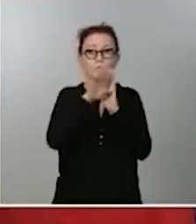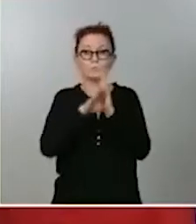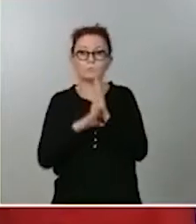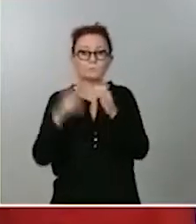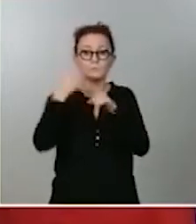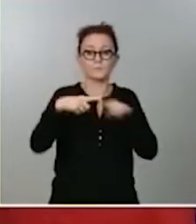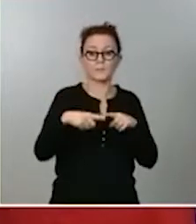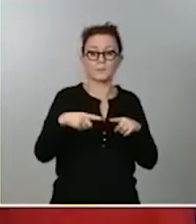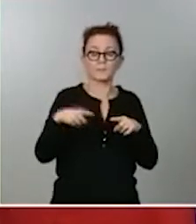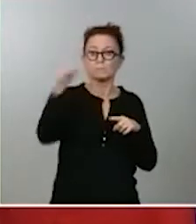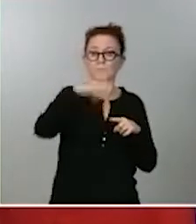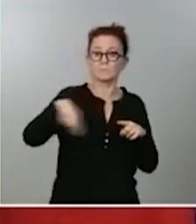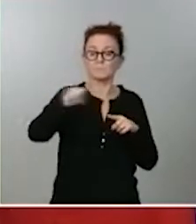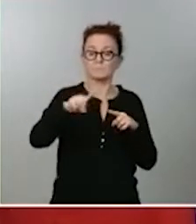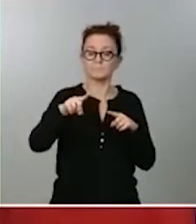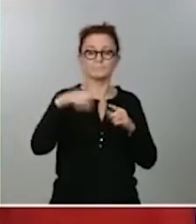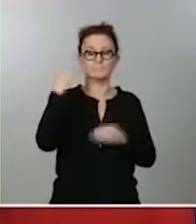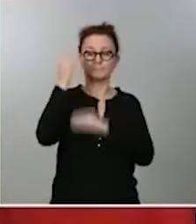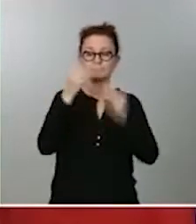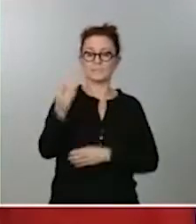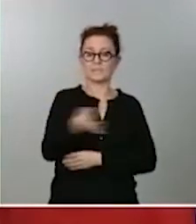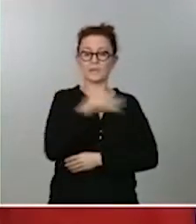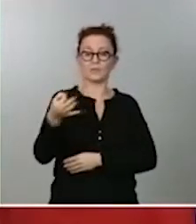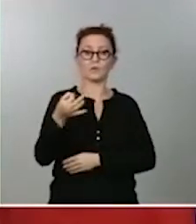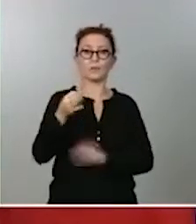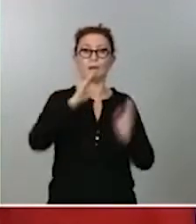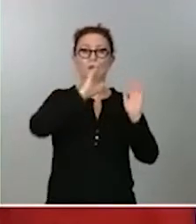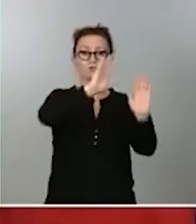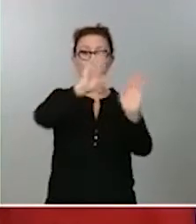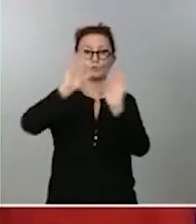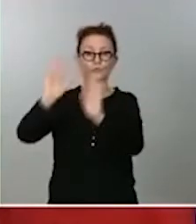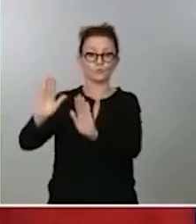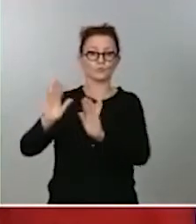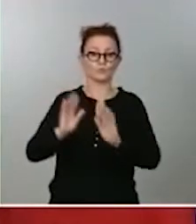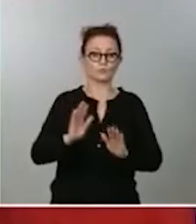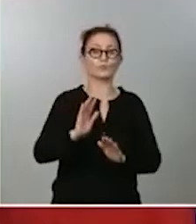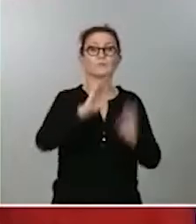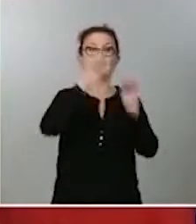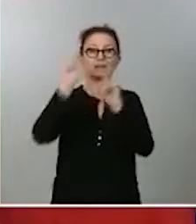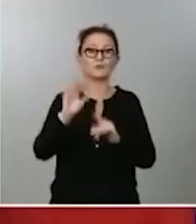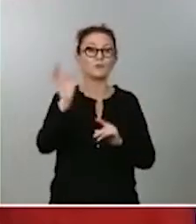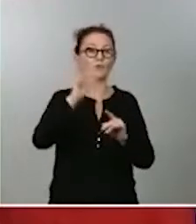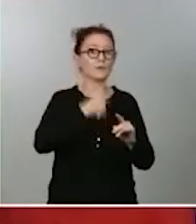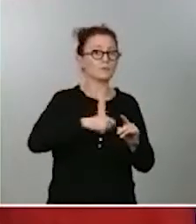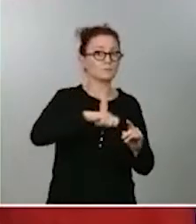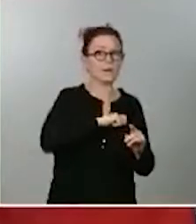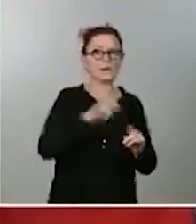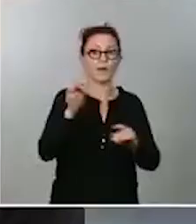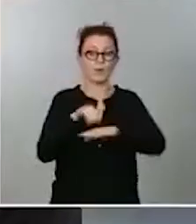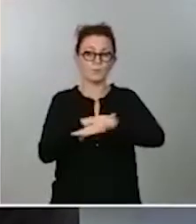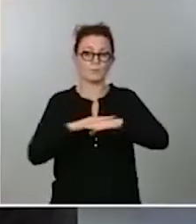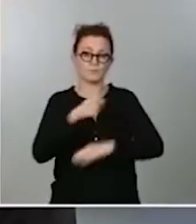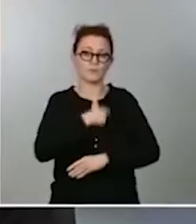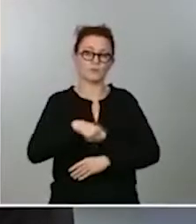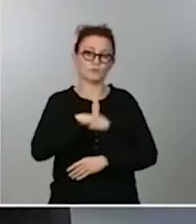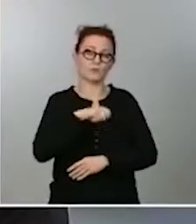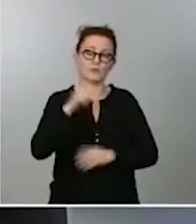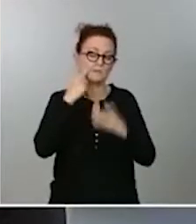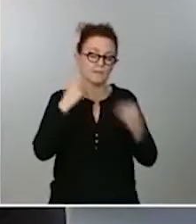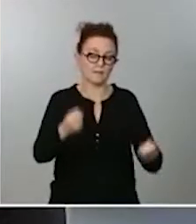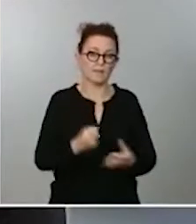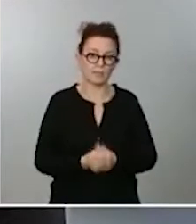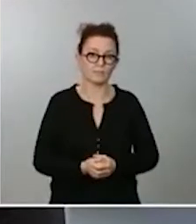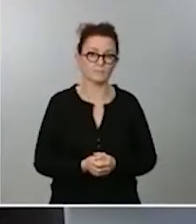crean conveniente para su territorio, para el conjunto de España o para el propio Ministerio de Sanidad. Hay publicaciones y medios